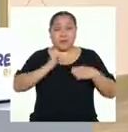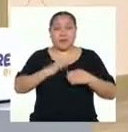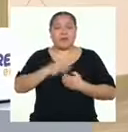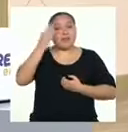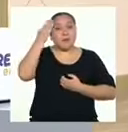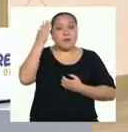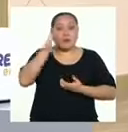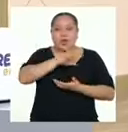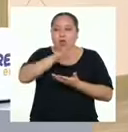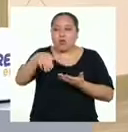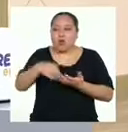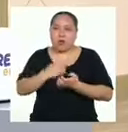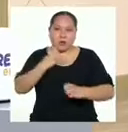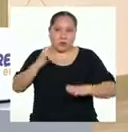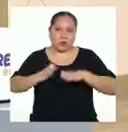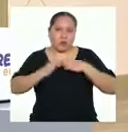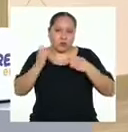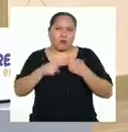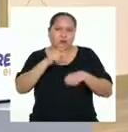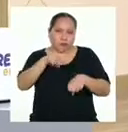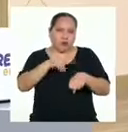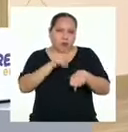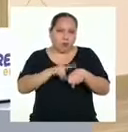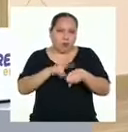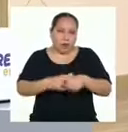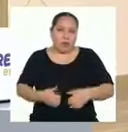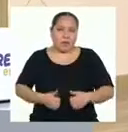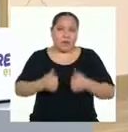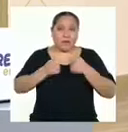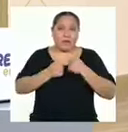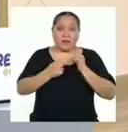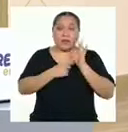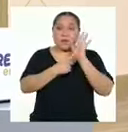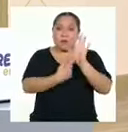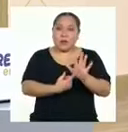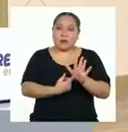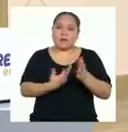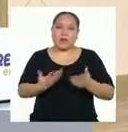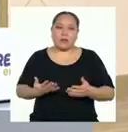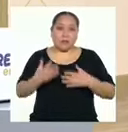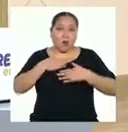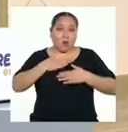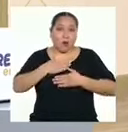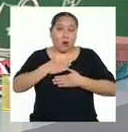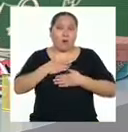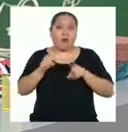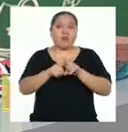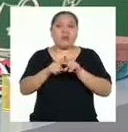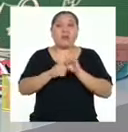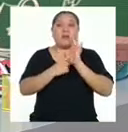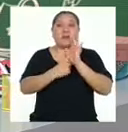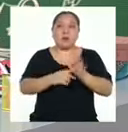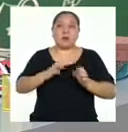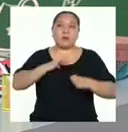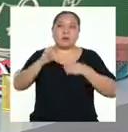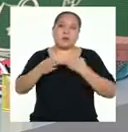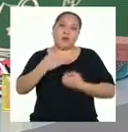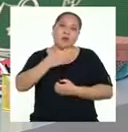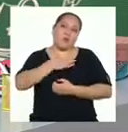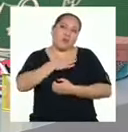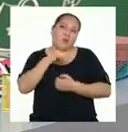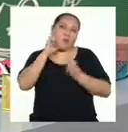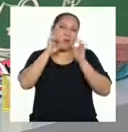experimentamos tienen una razón de ser en nuestras vidas y se manifiestan tanto física como emocionalmente. El miedo, por ejemplo,